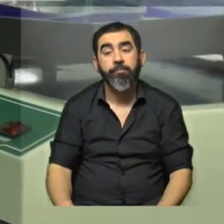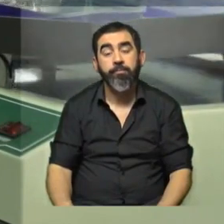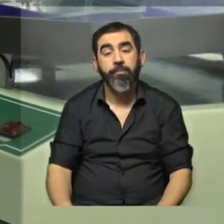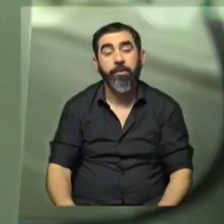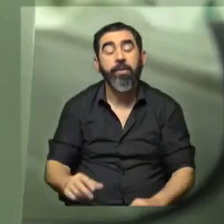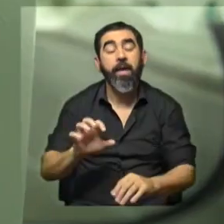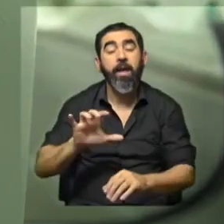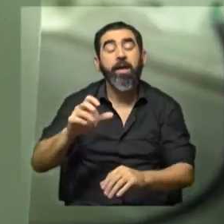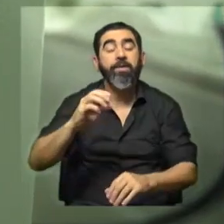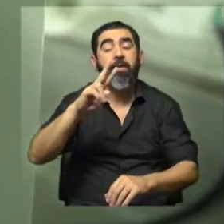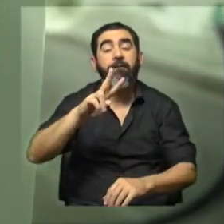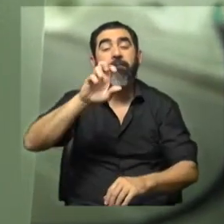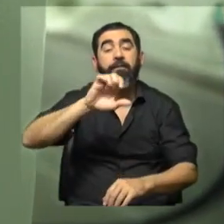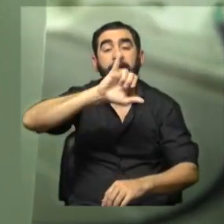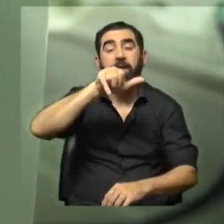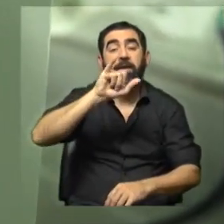cáncer de vejillo.